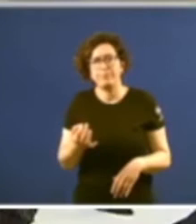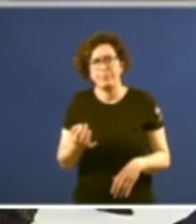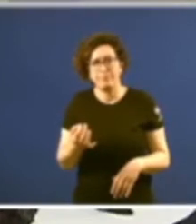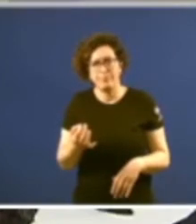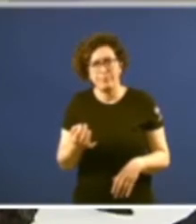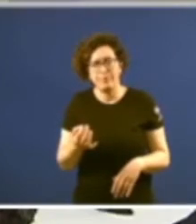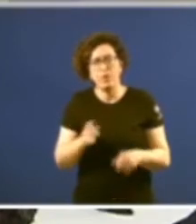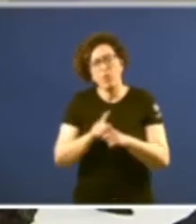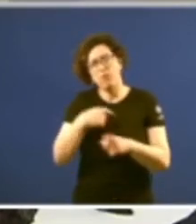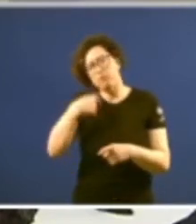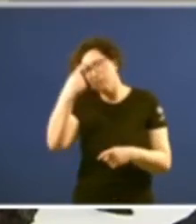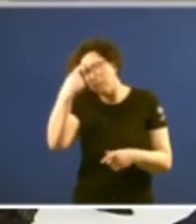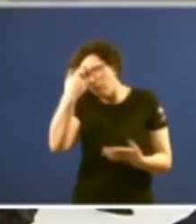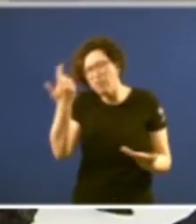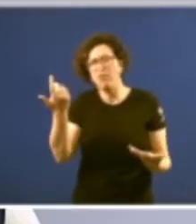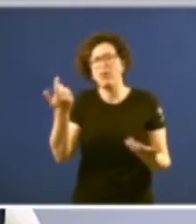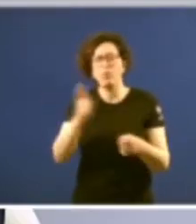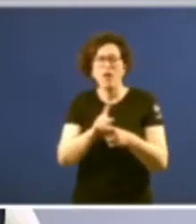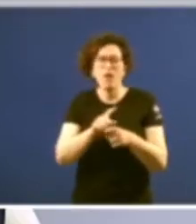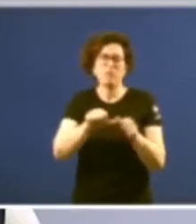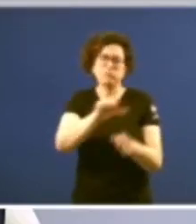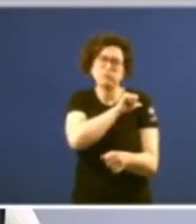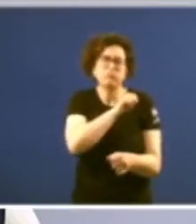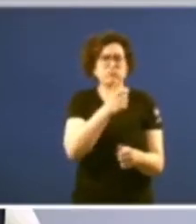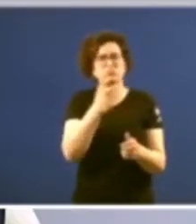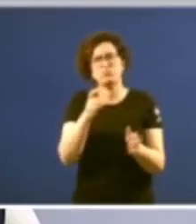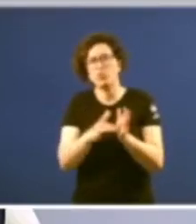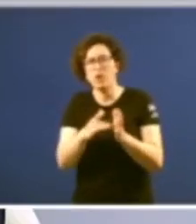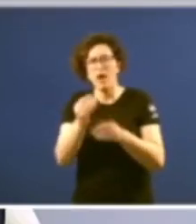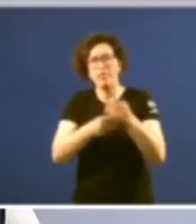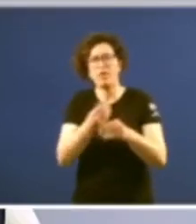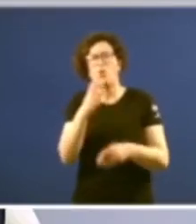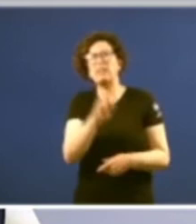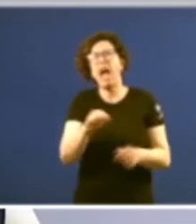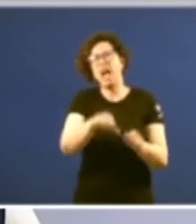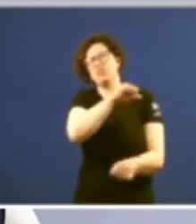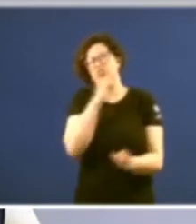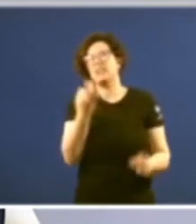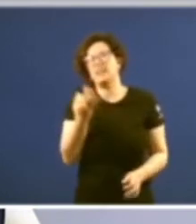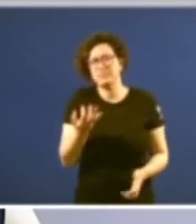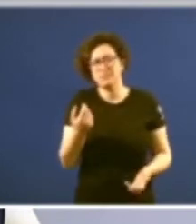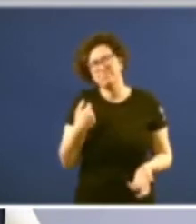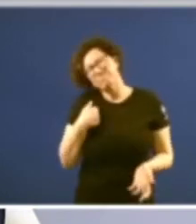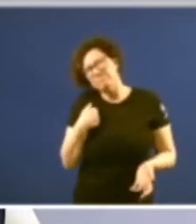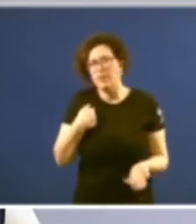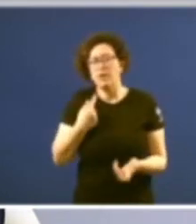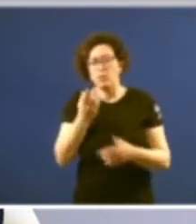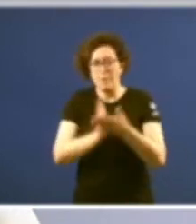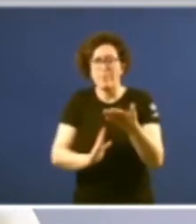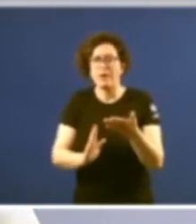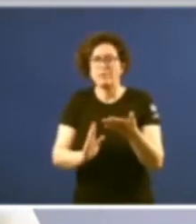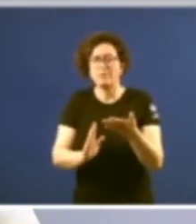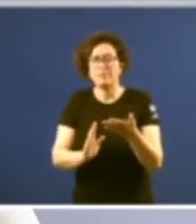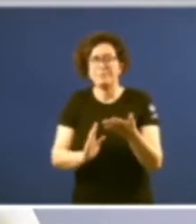na melancolía ou na nostalgia lo que pasou hai 40 anos é verdade que en gran medida somos o que